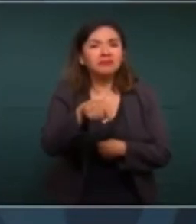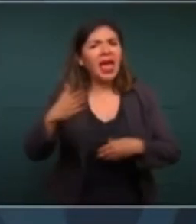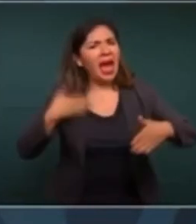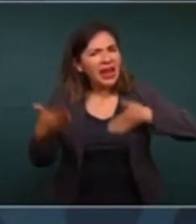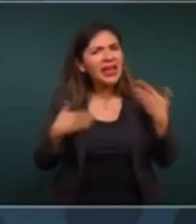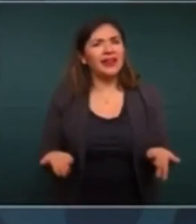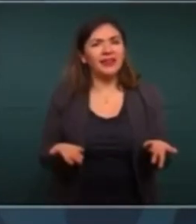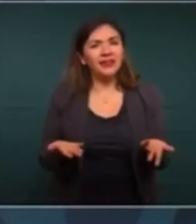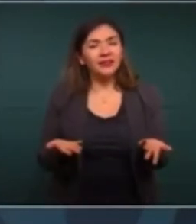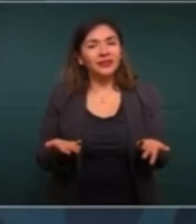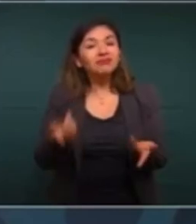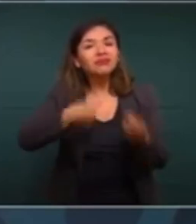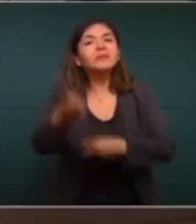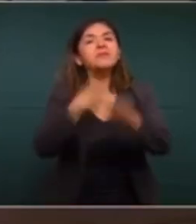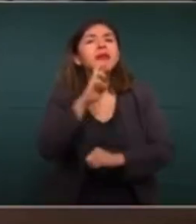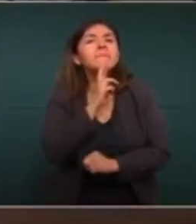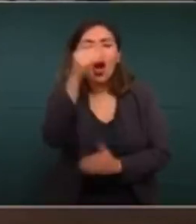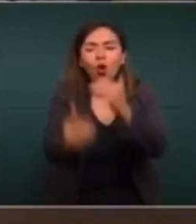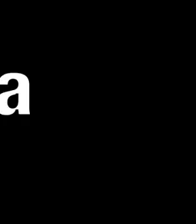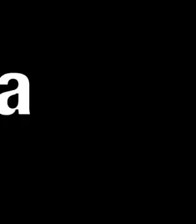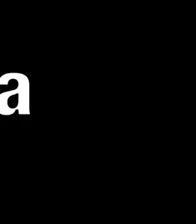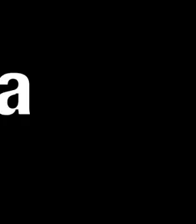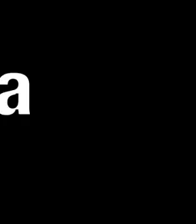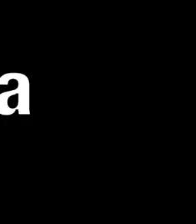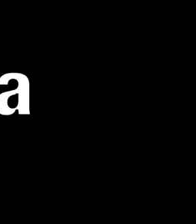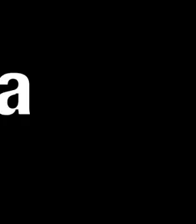alegres, nos va a ir muchísimo mejor.